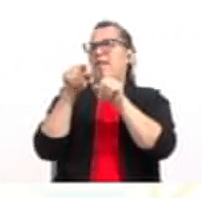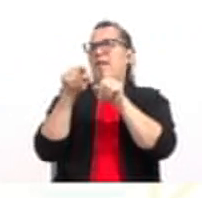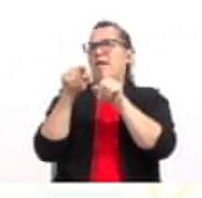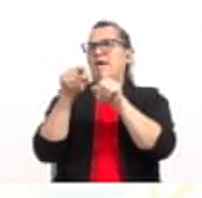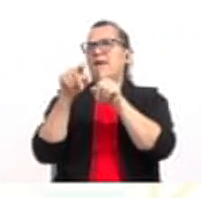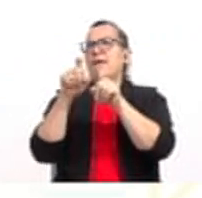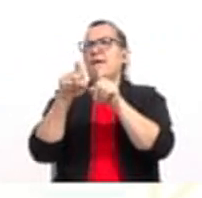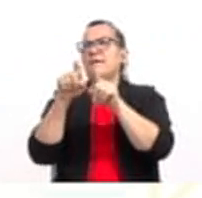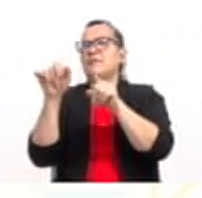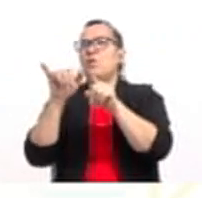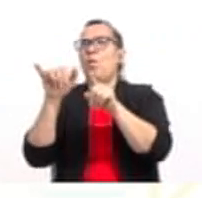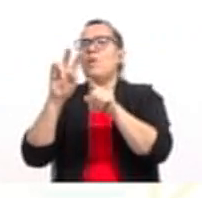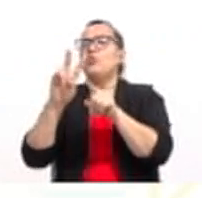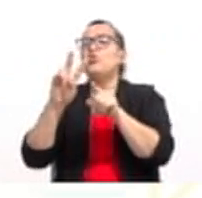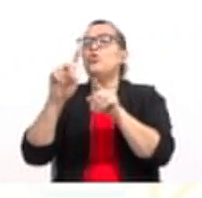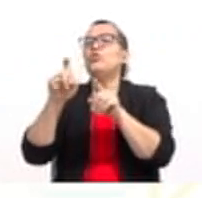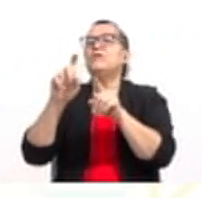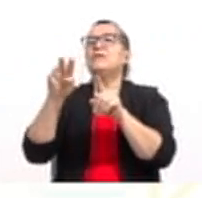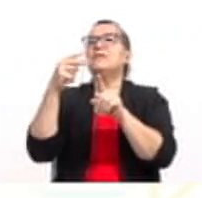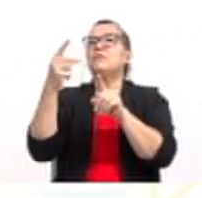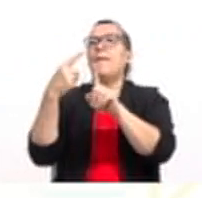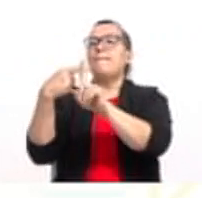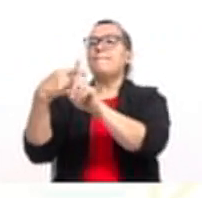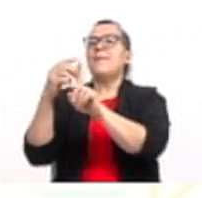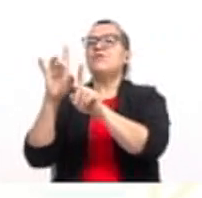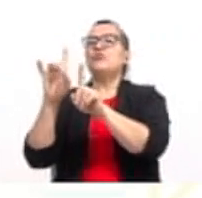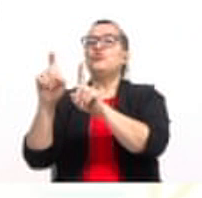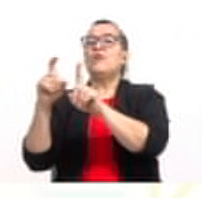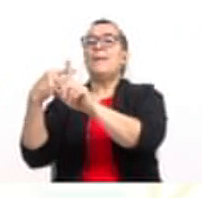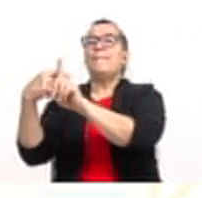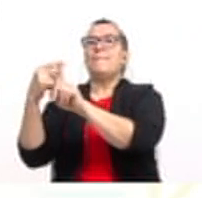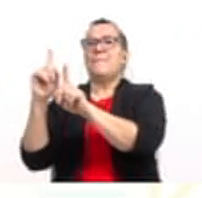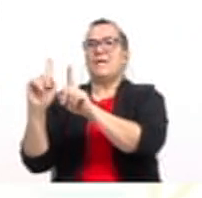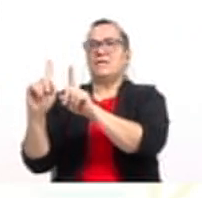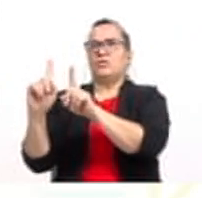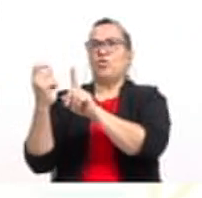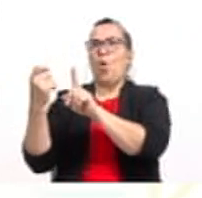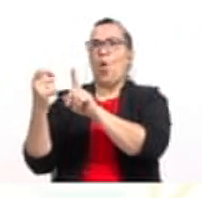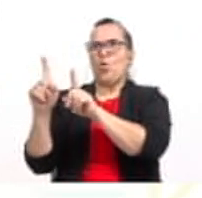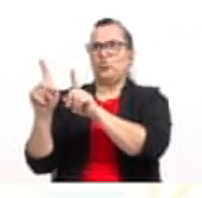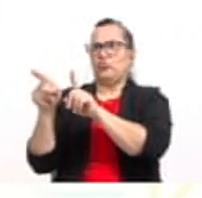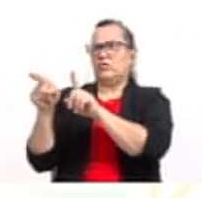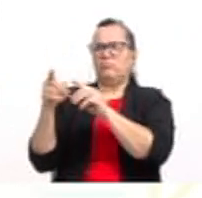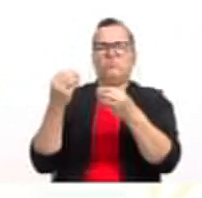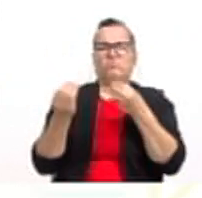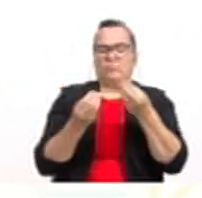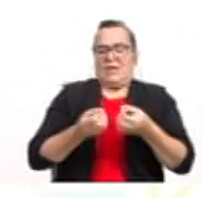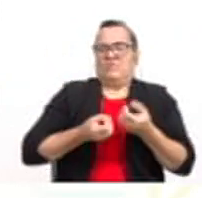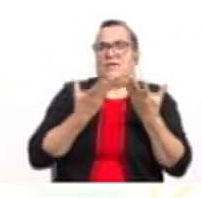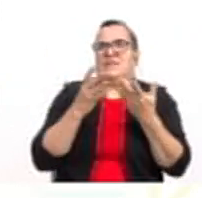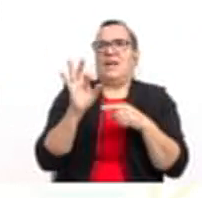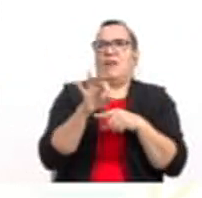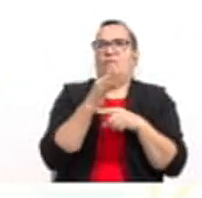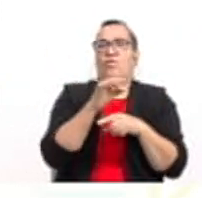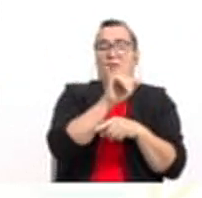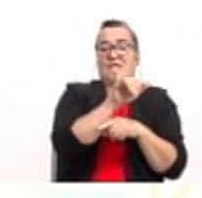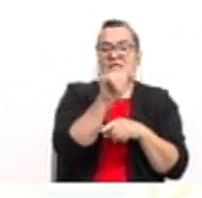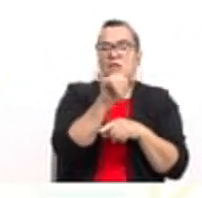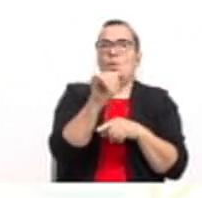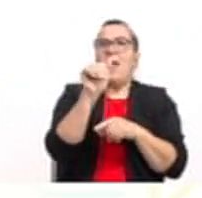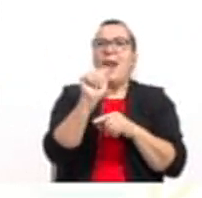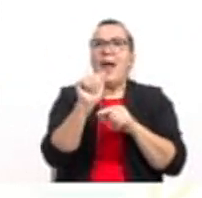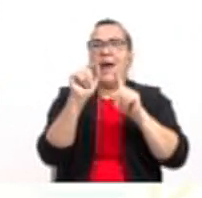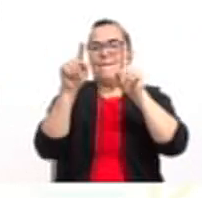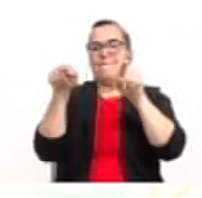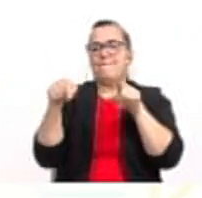2x al cuadrado más 8x más 11. ¿Qué vamos a hacer ahora? Lo vamos a expresar de la forma y igual a